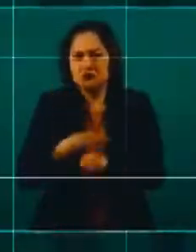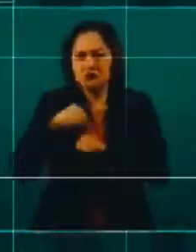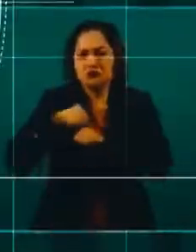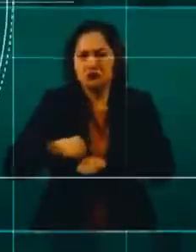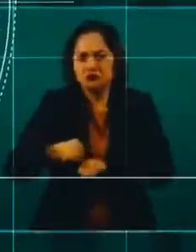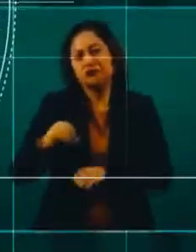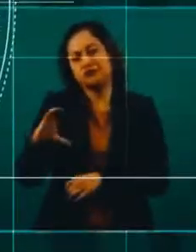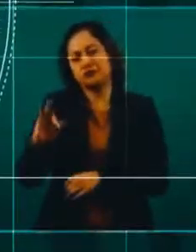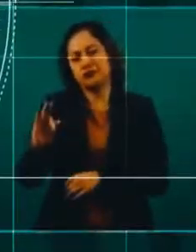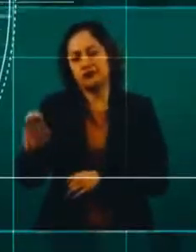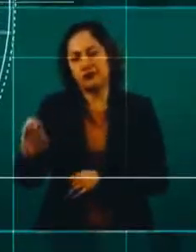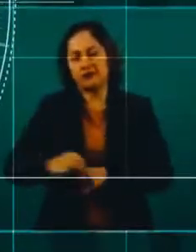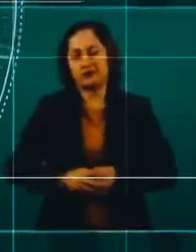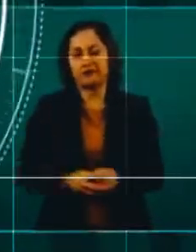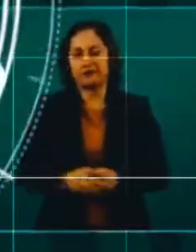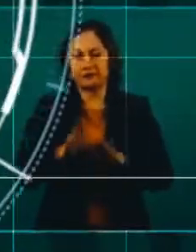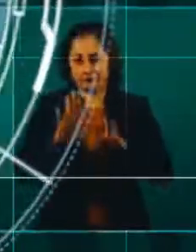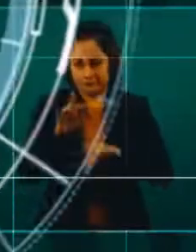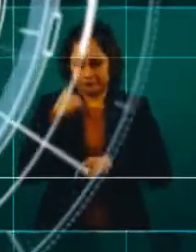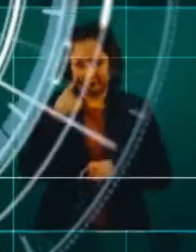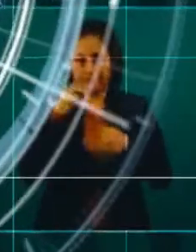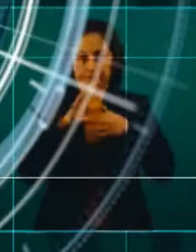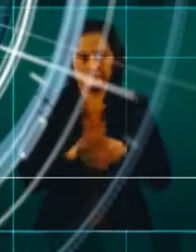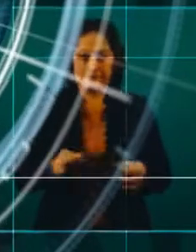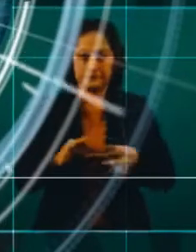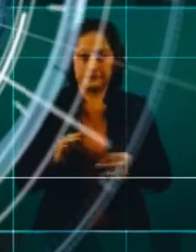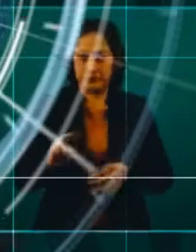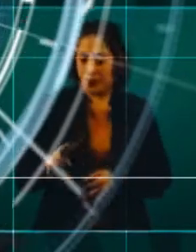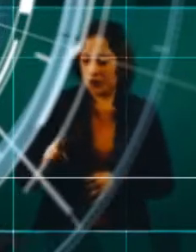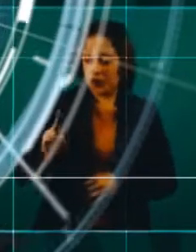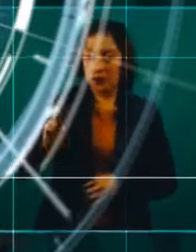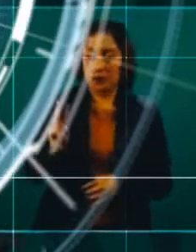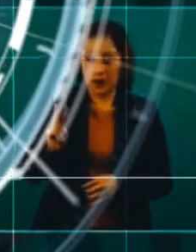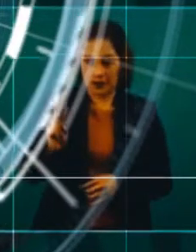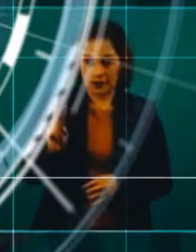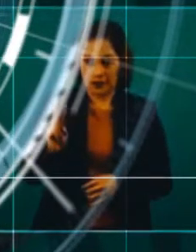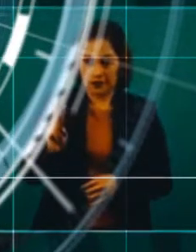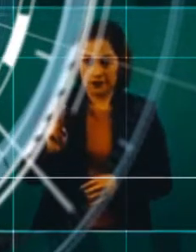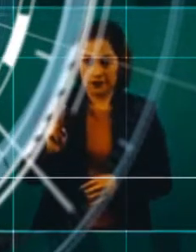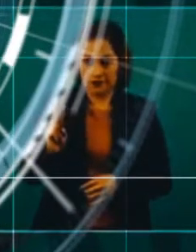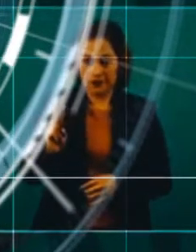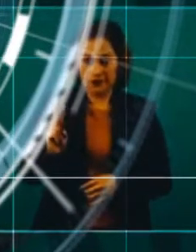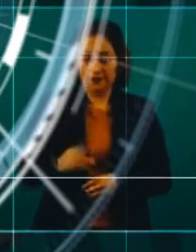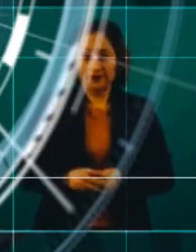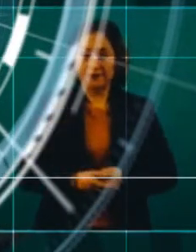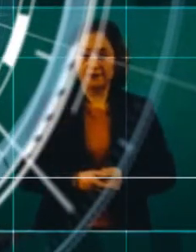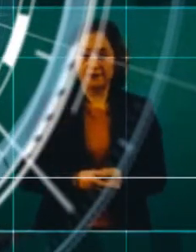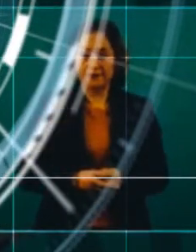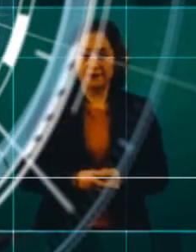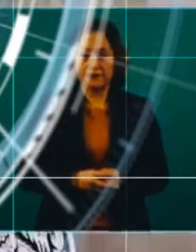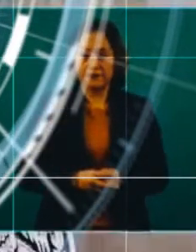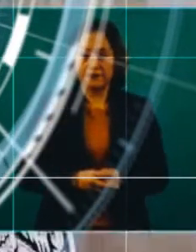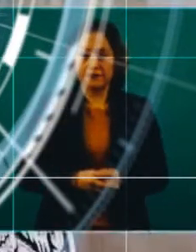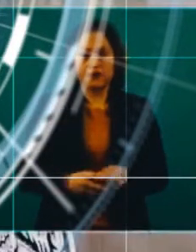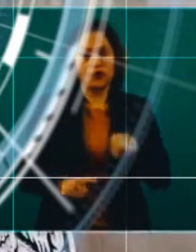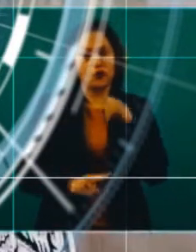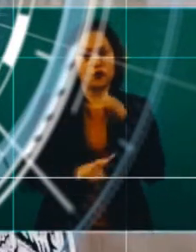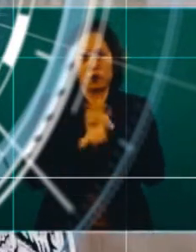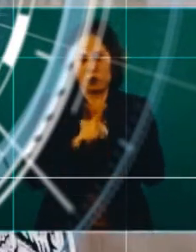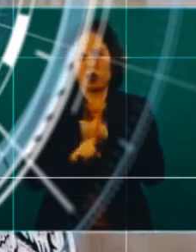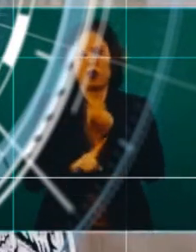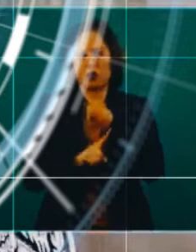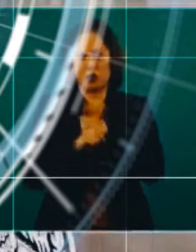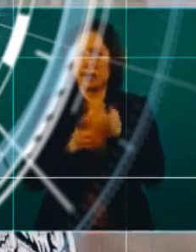El viernes pasado hubo un enorme problema en